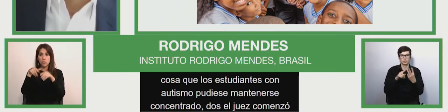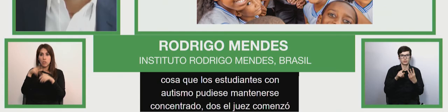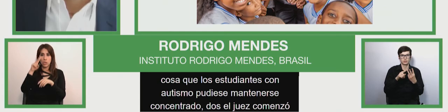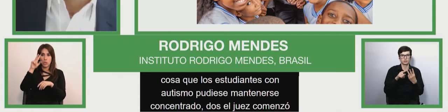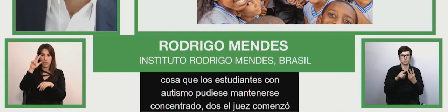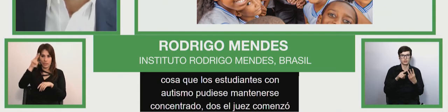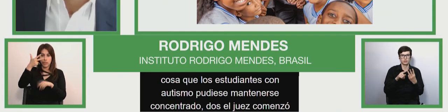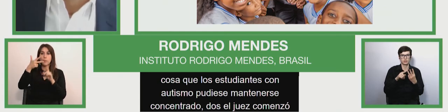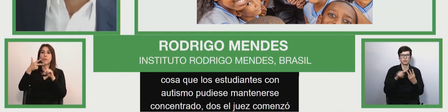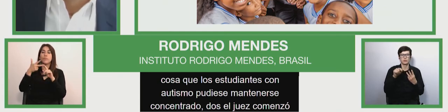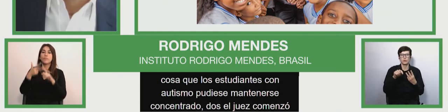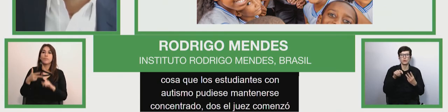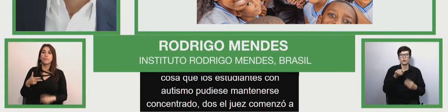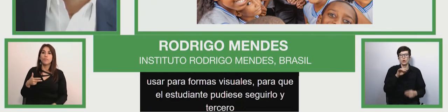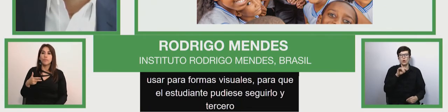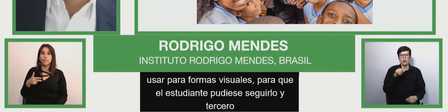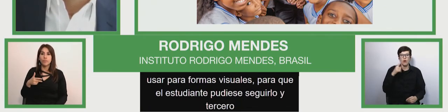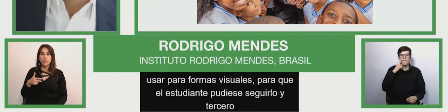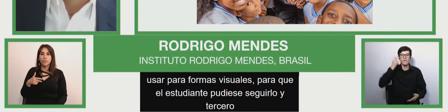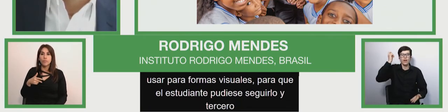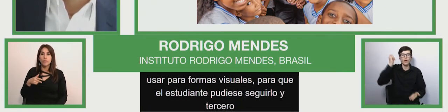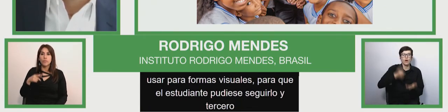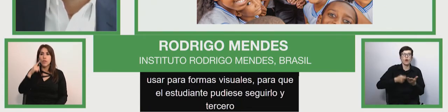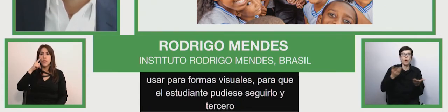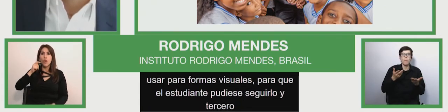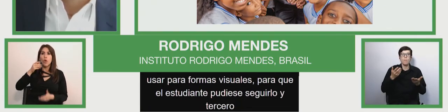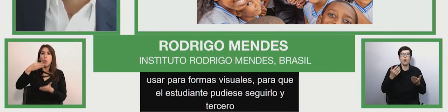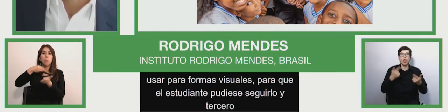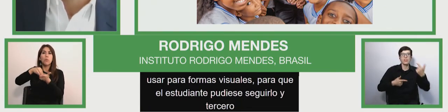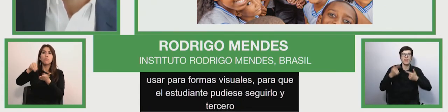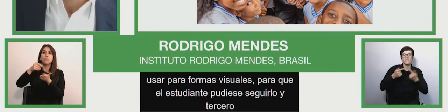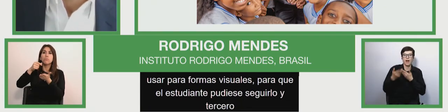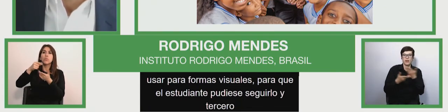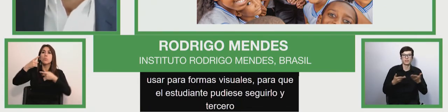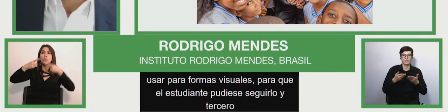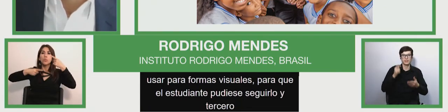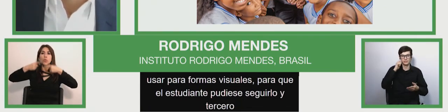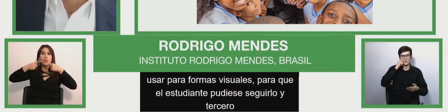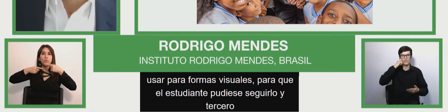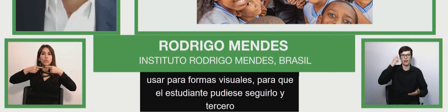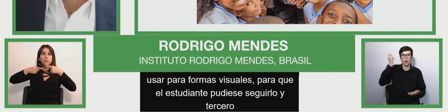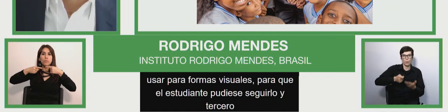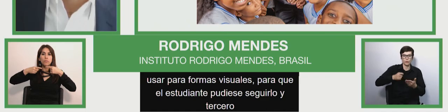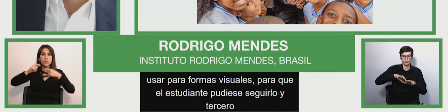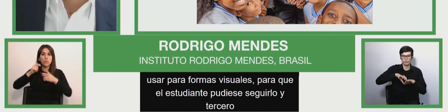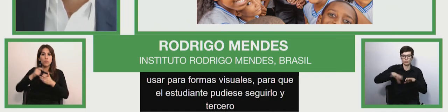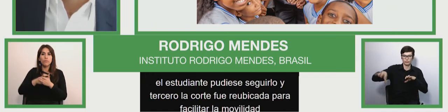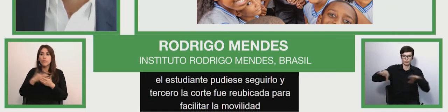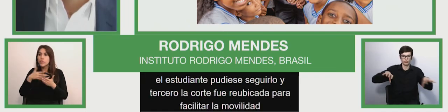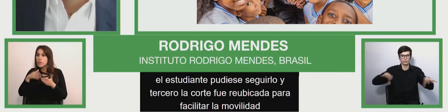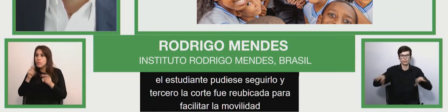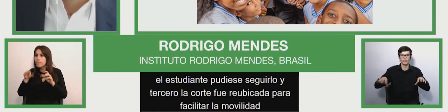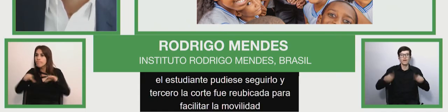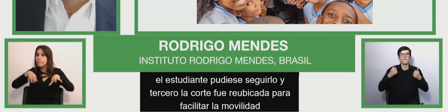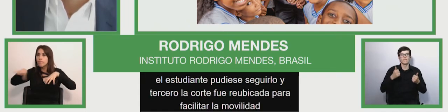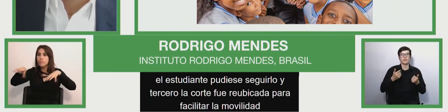reubicada para facilitar la movilidad de los niños que tienen que están en silla de rueda